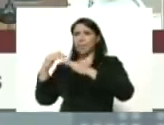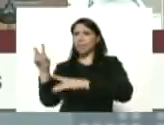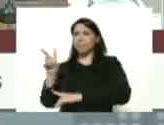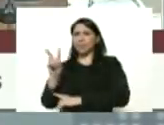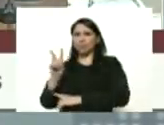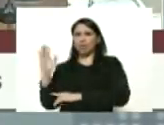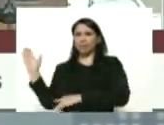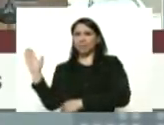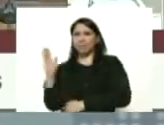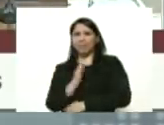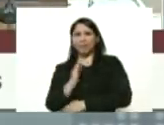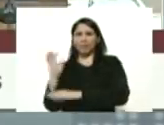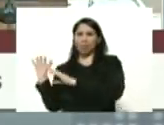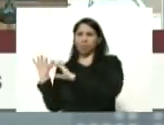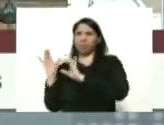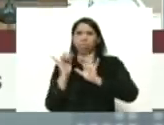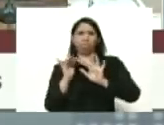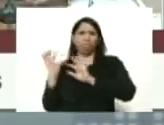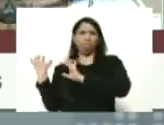viniendo en una oleada